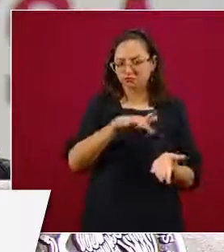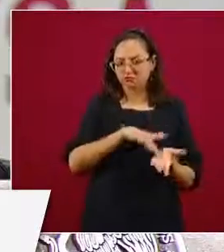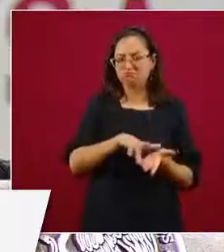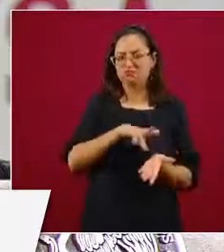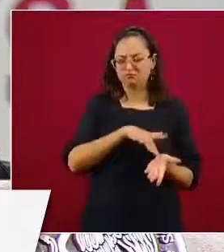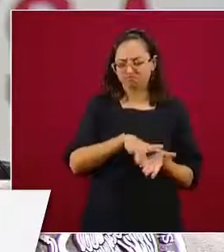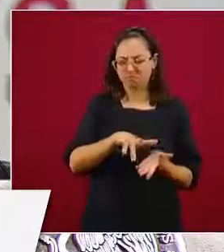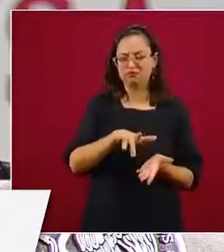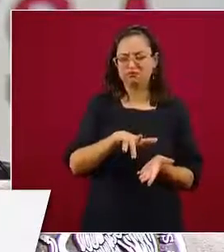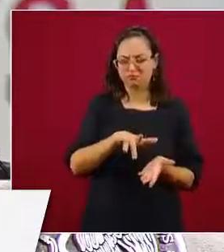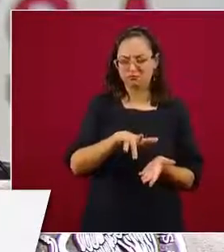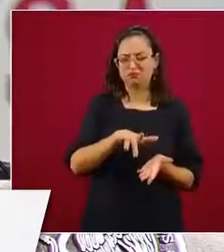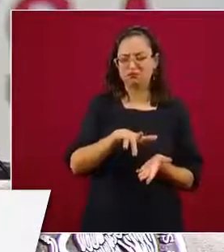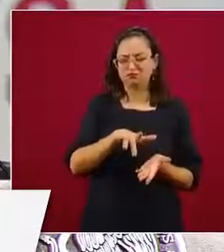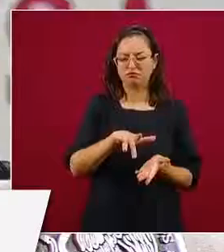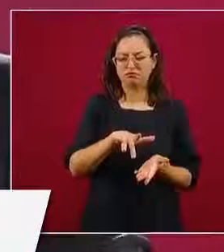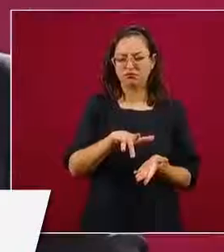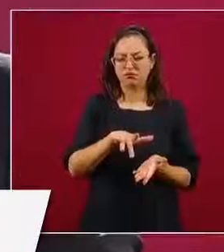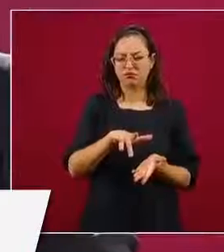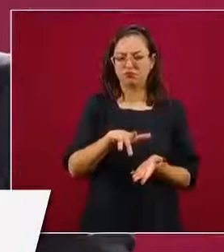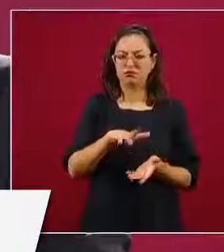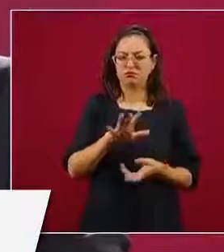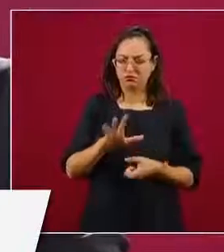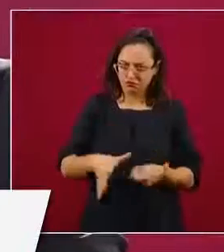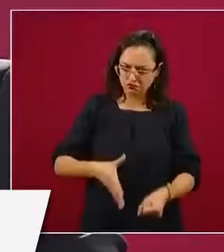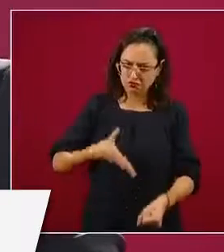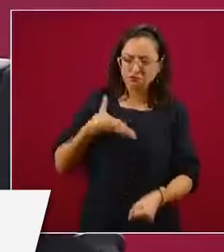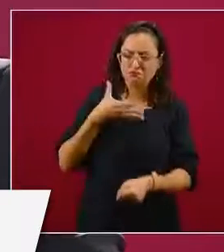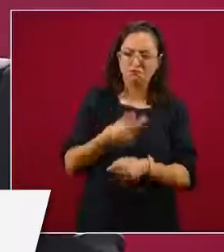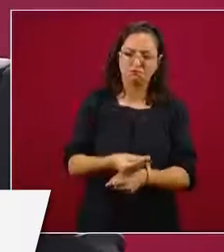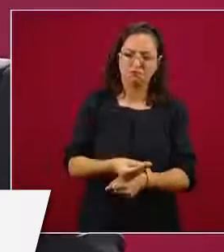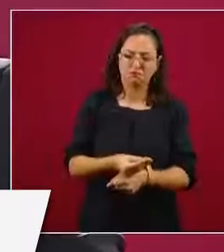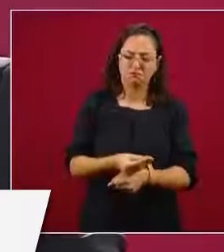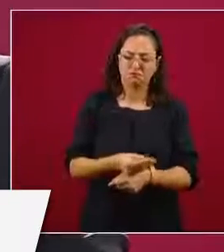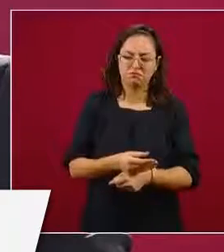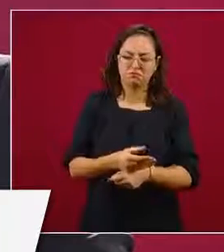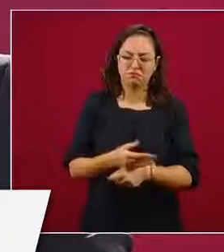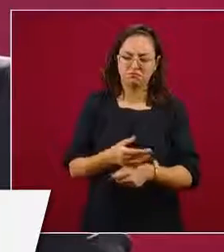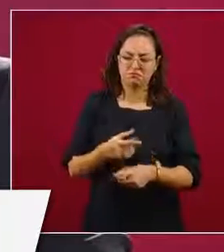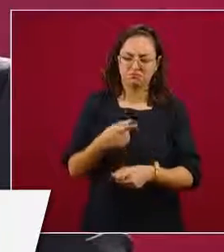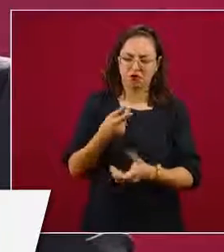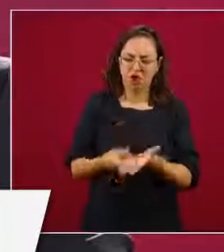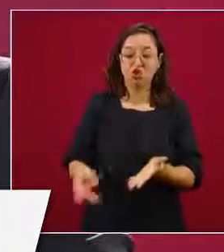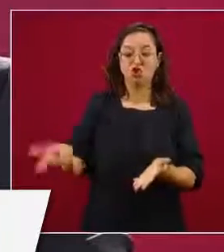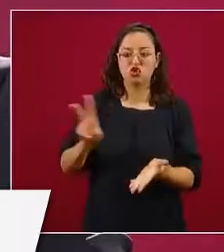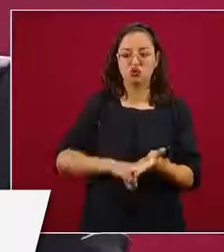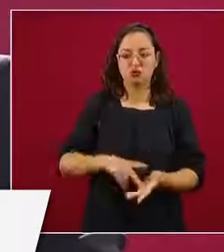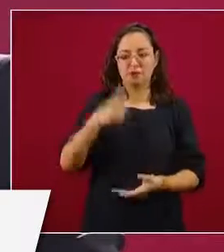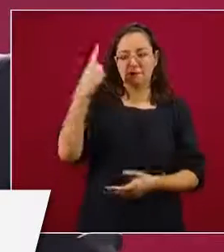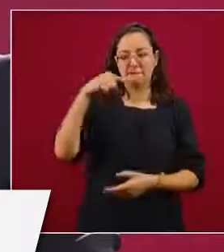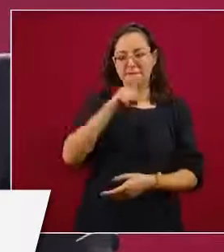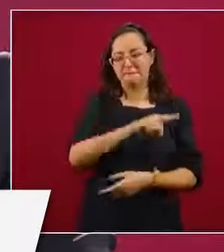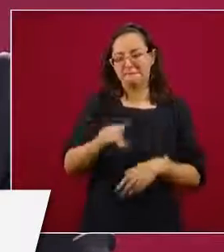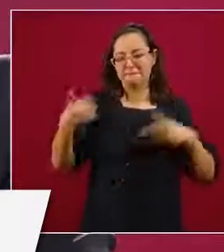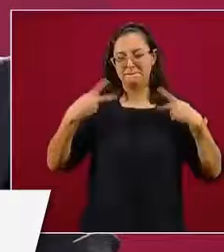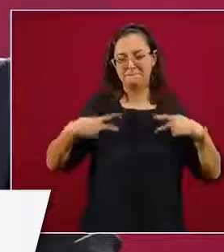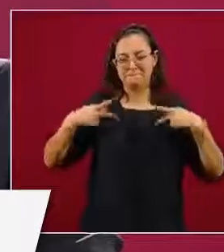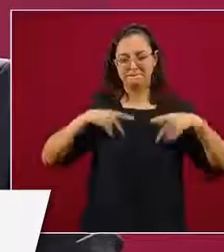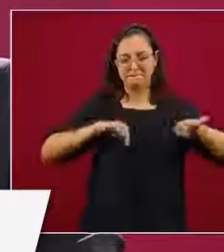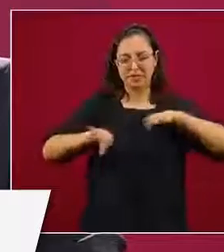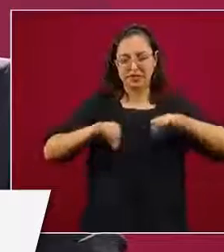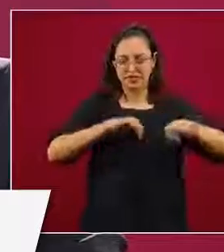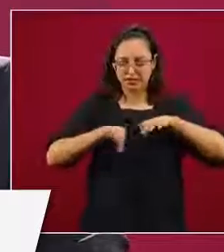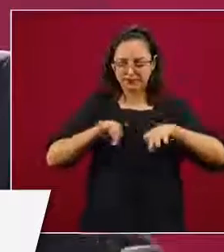adicional que van a recibir los trabajadores.